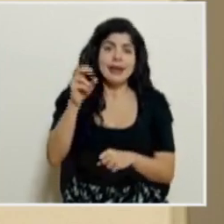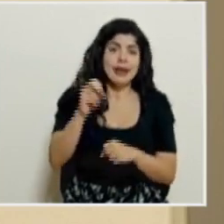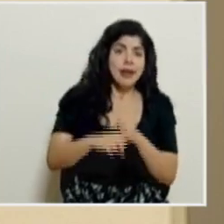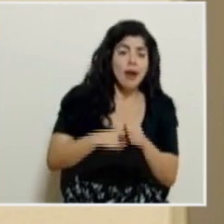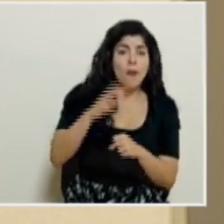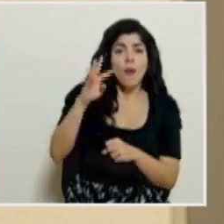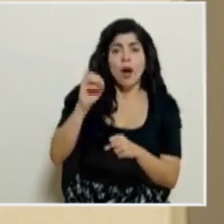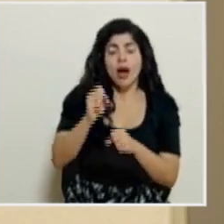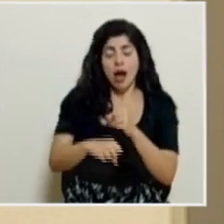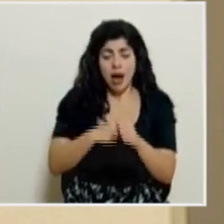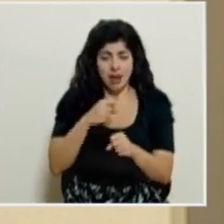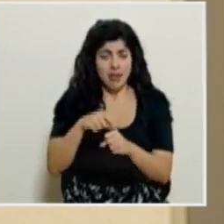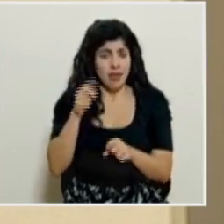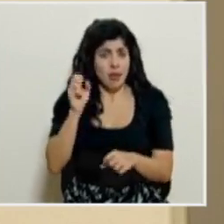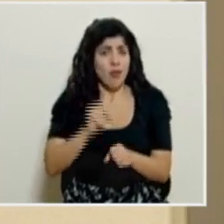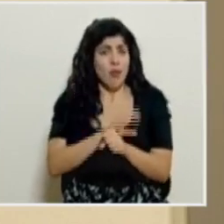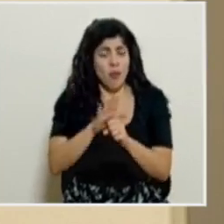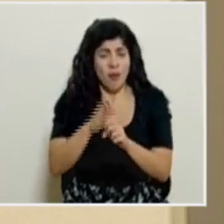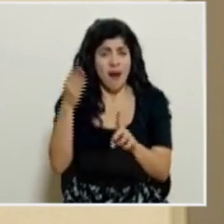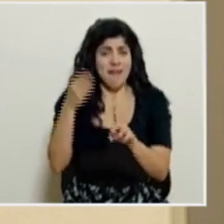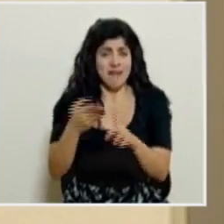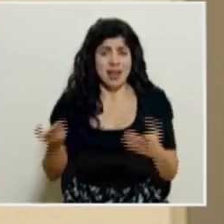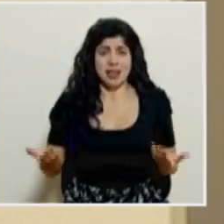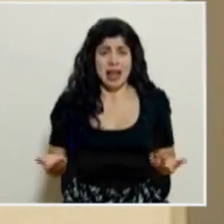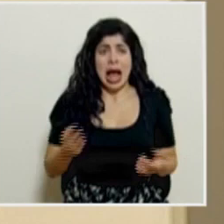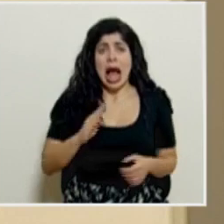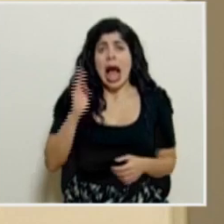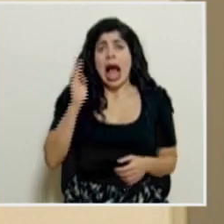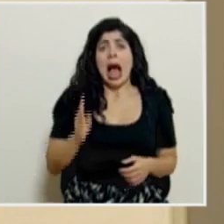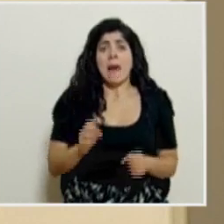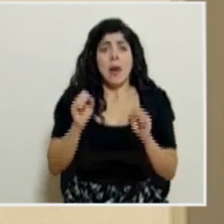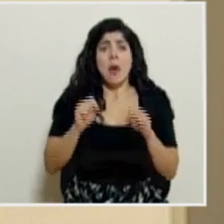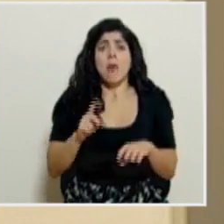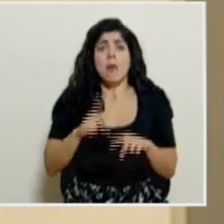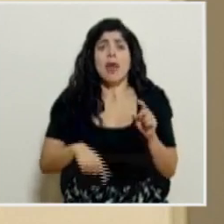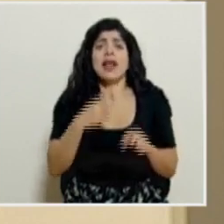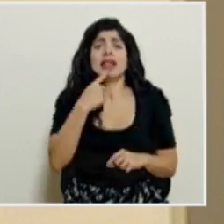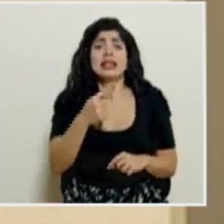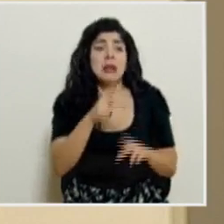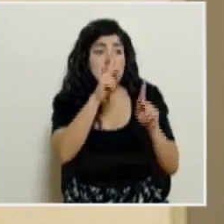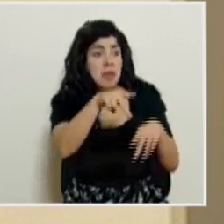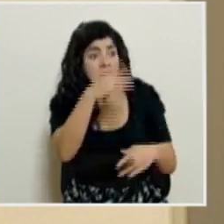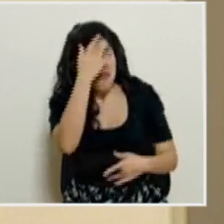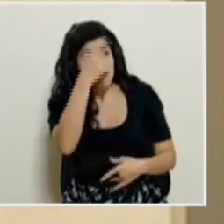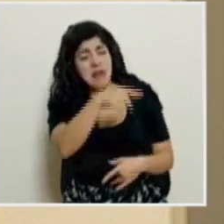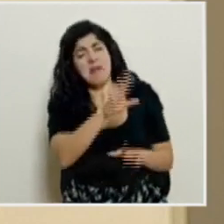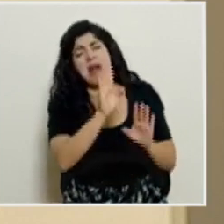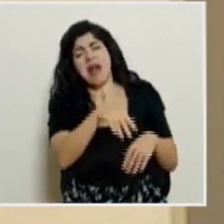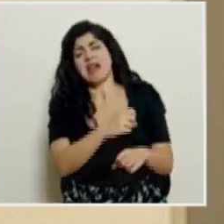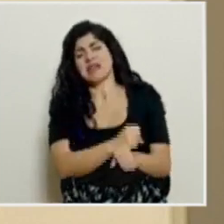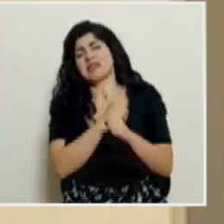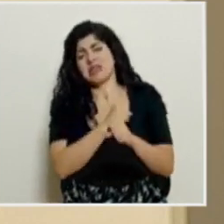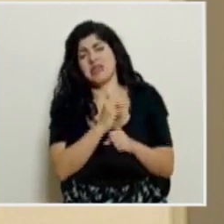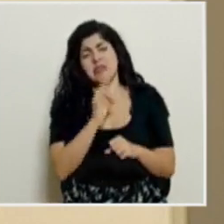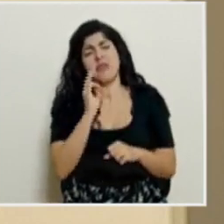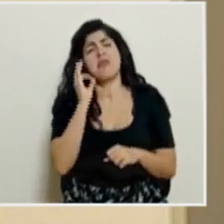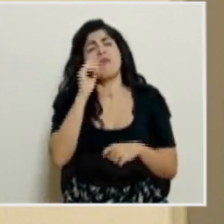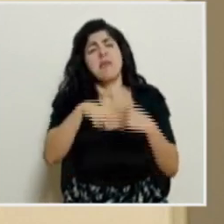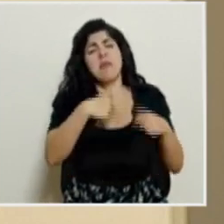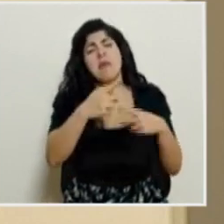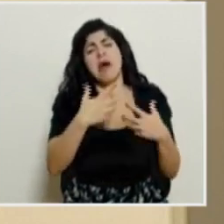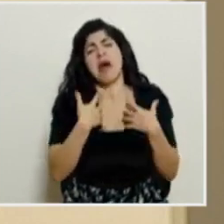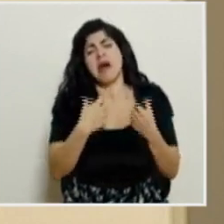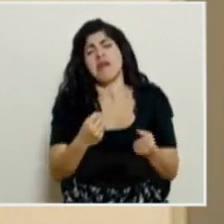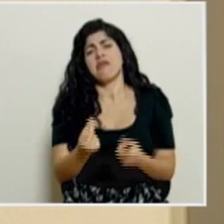de 40. Todos, no podemos jamás decir que alguien que se infecta tiene garantizado que va a recuperarse rápidamente.